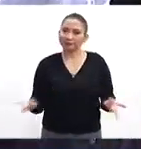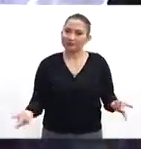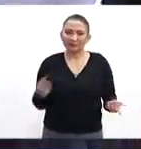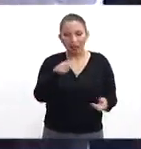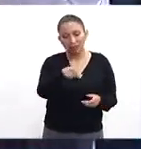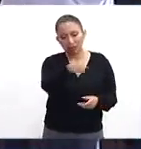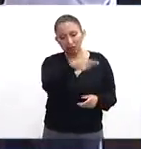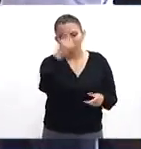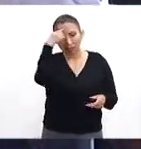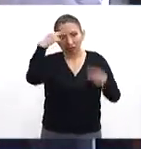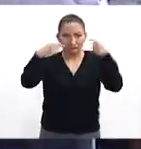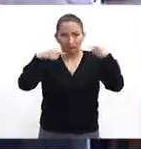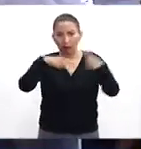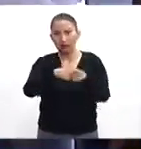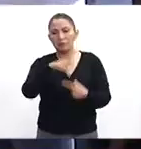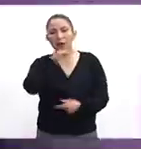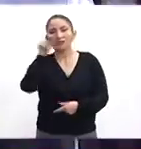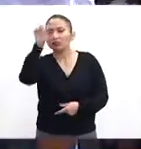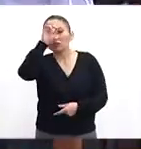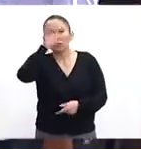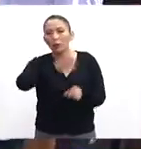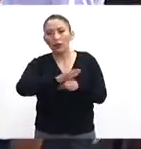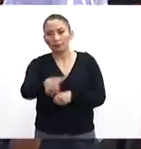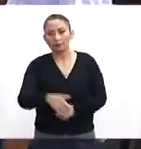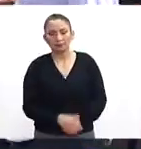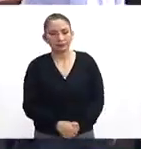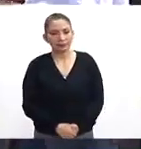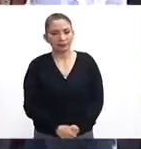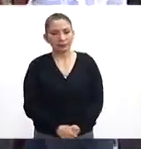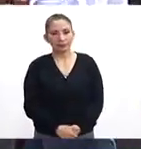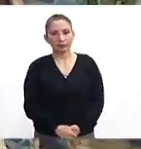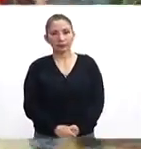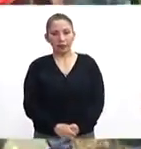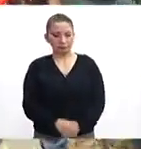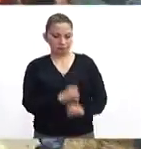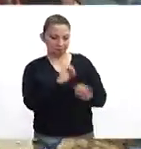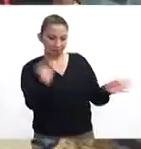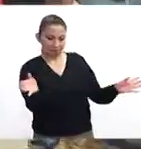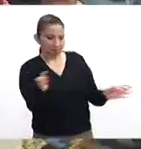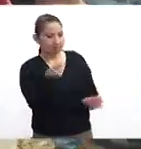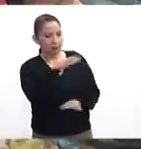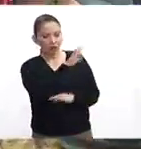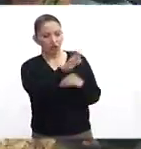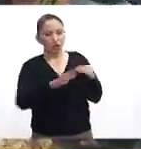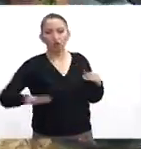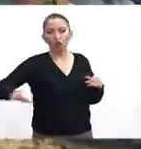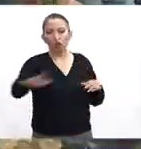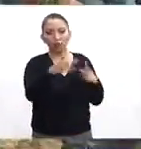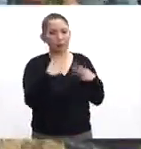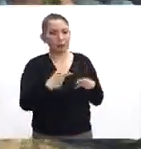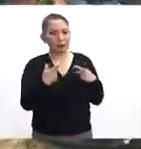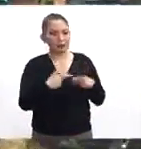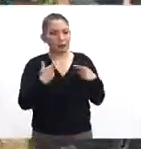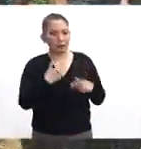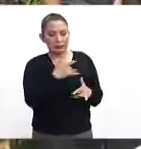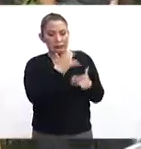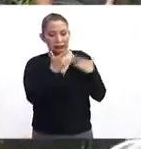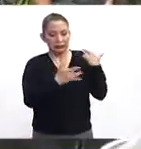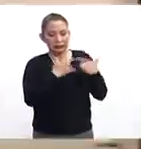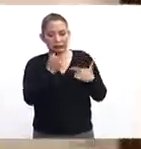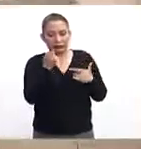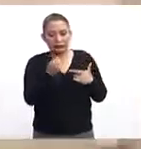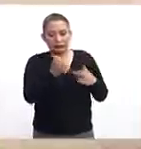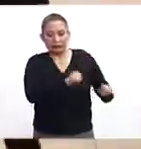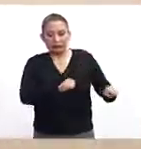estamos ante una paranoia. ¿Qué recomendaciones usted nos puede hacer? Claro, finalmente toda la población que experimentamos